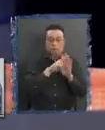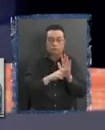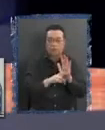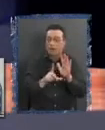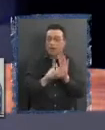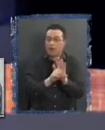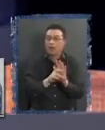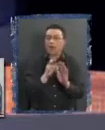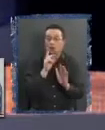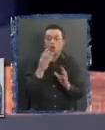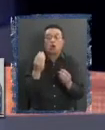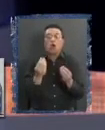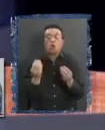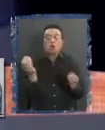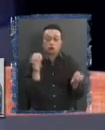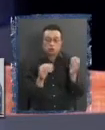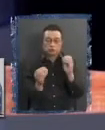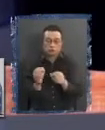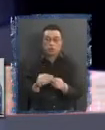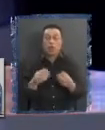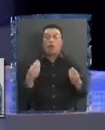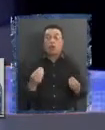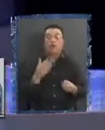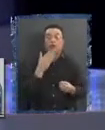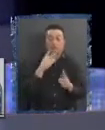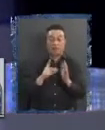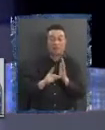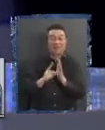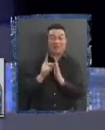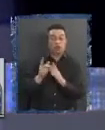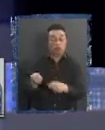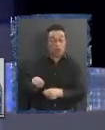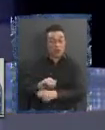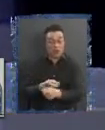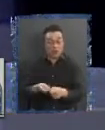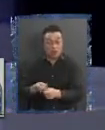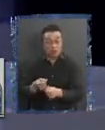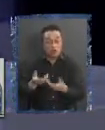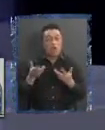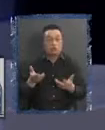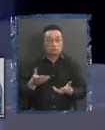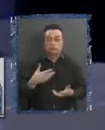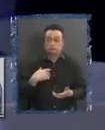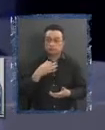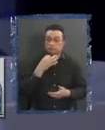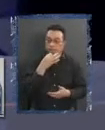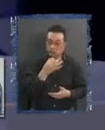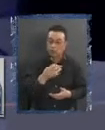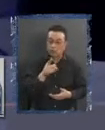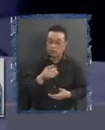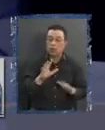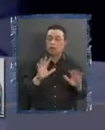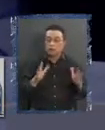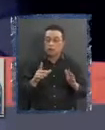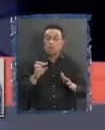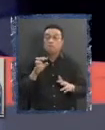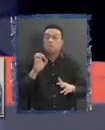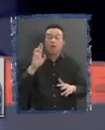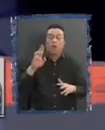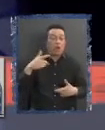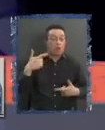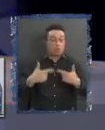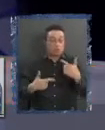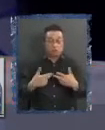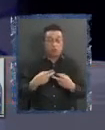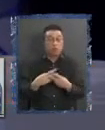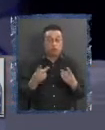ley como se crea. Pero respecto al tema del desarrollo económico, yo de verdad quiero decir, mira, probablemente una de las peores políticas públicas que se ha hecho en